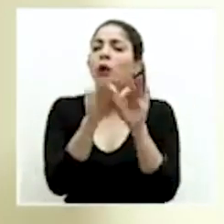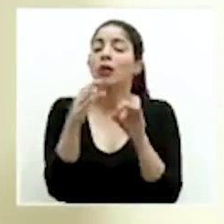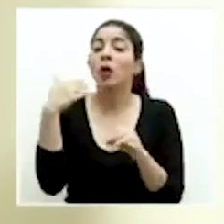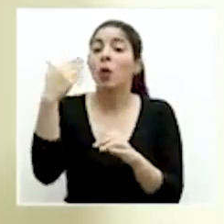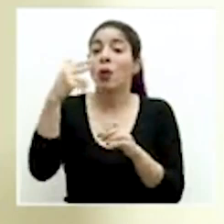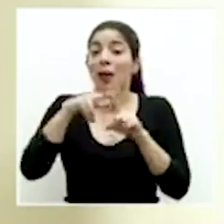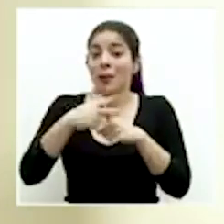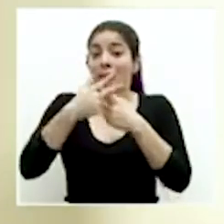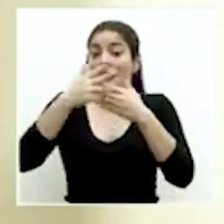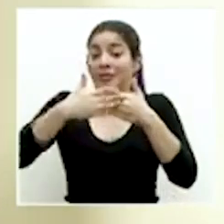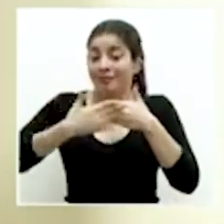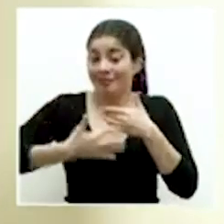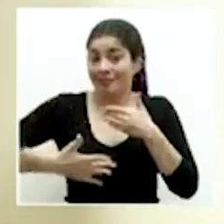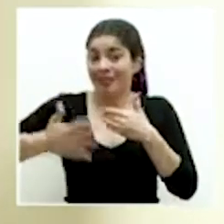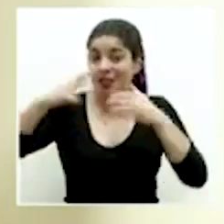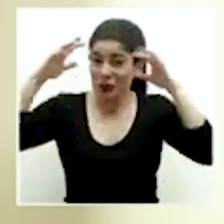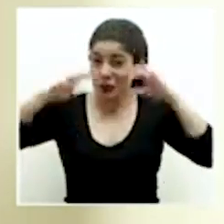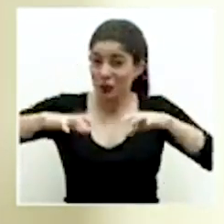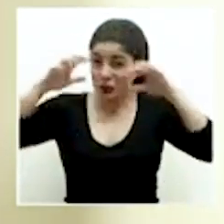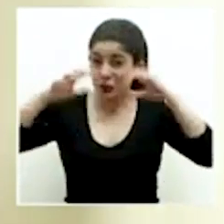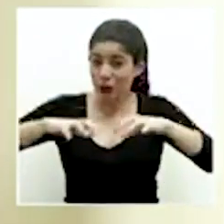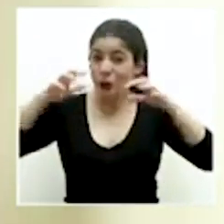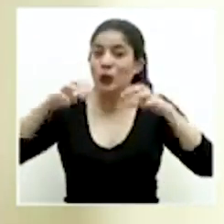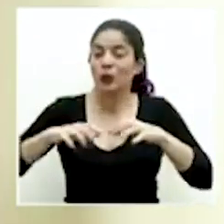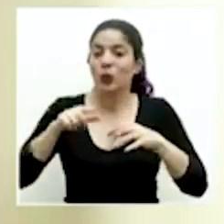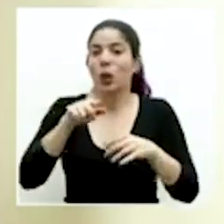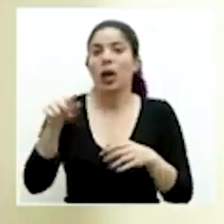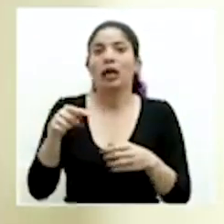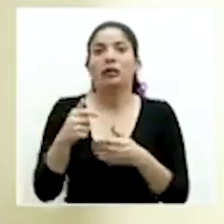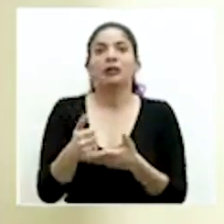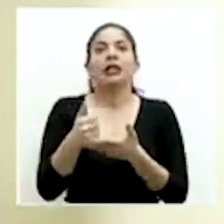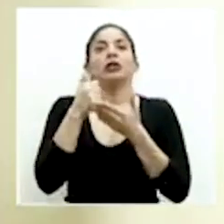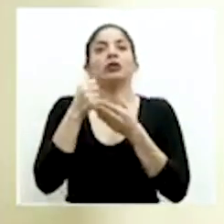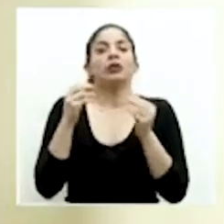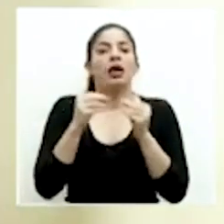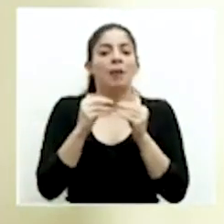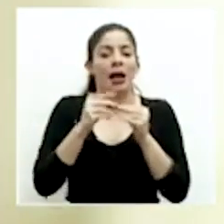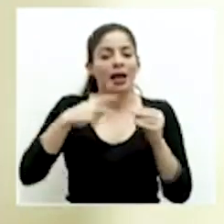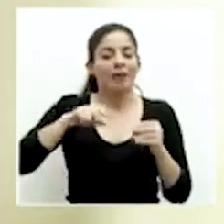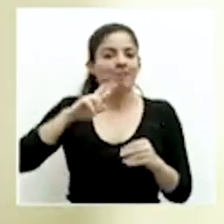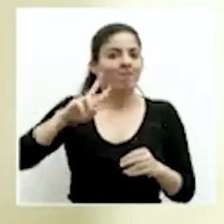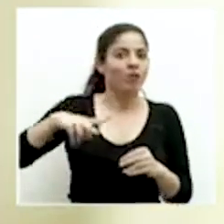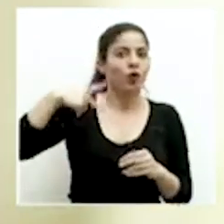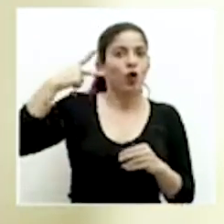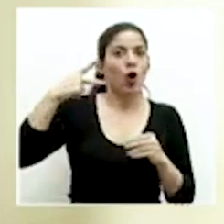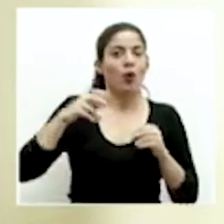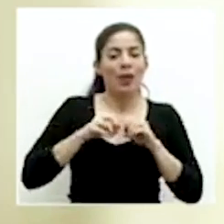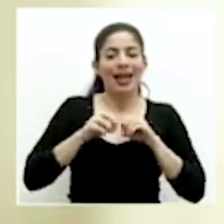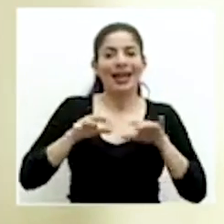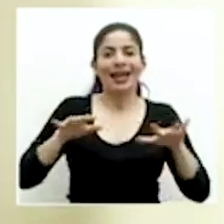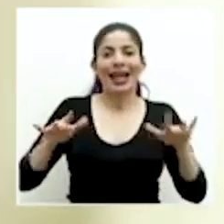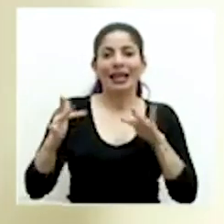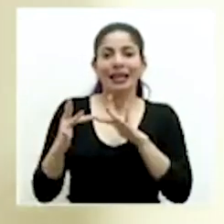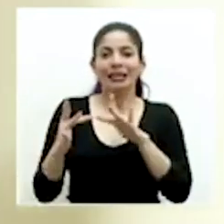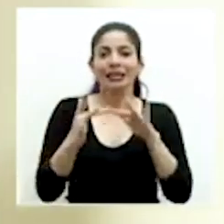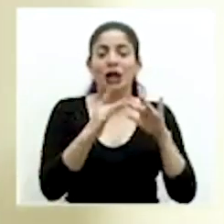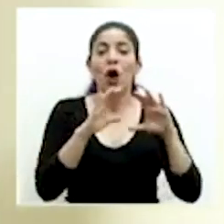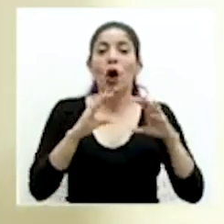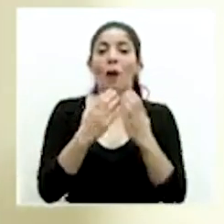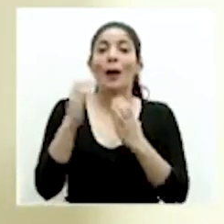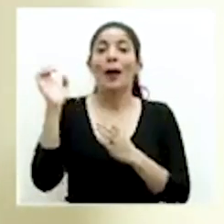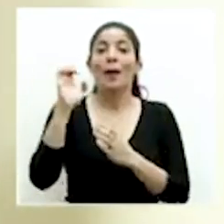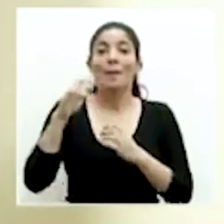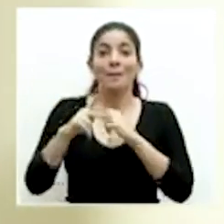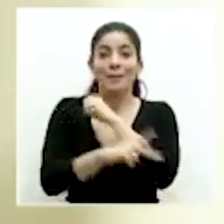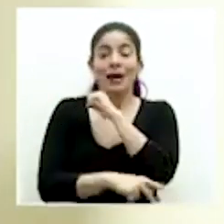entrar en este periodo de la época lluviosa que nos va a permitir reforzar la red de comités de emergencia en todo el país.